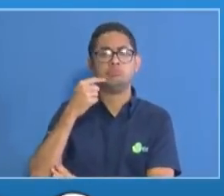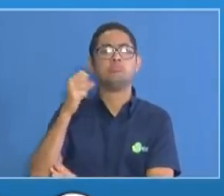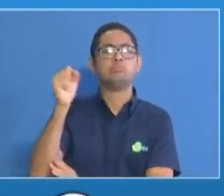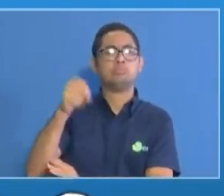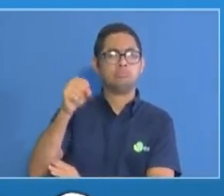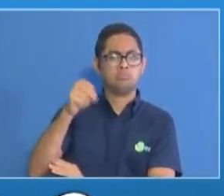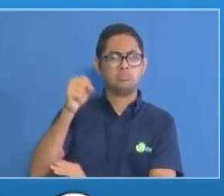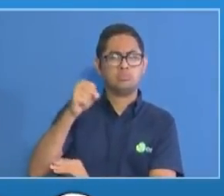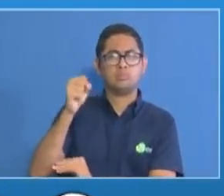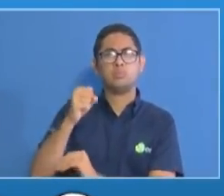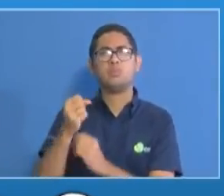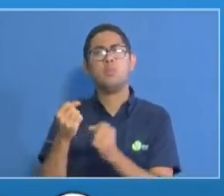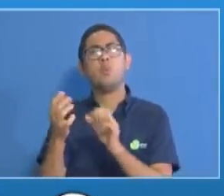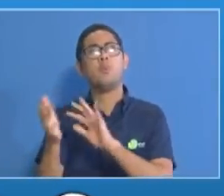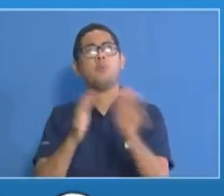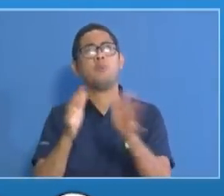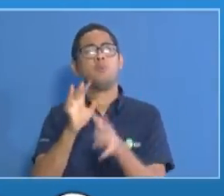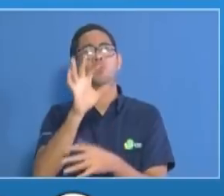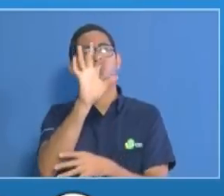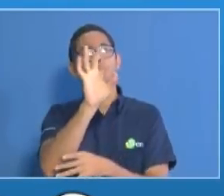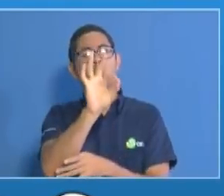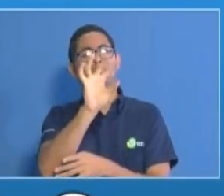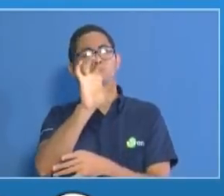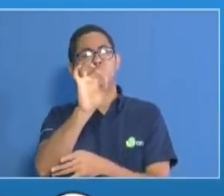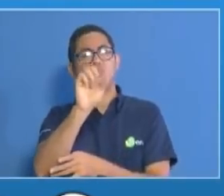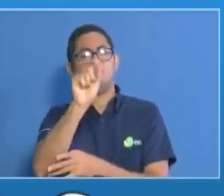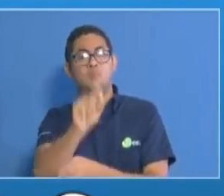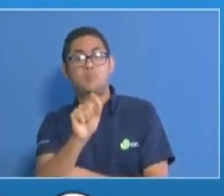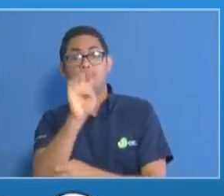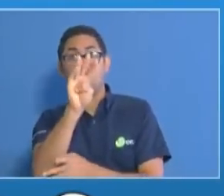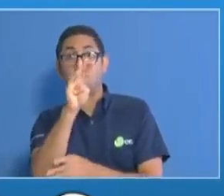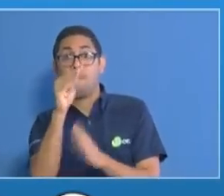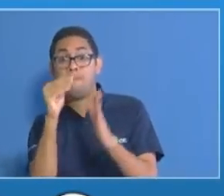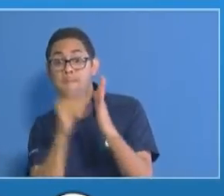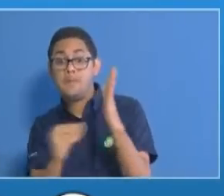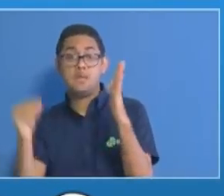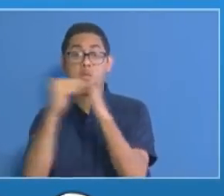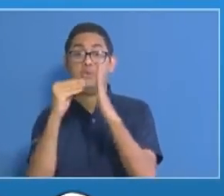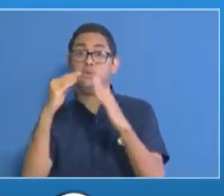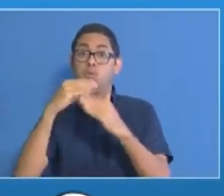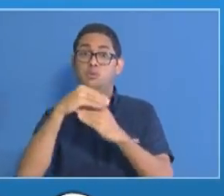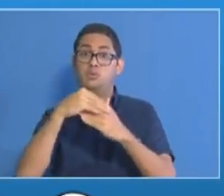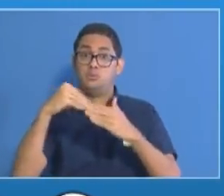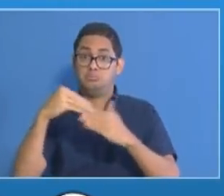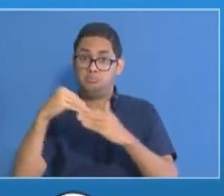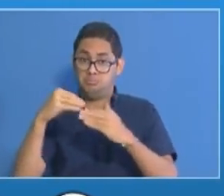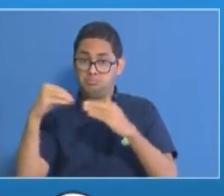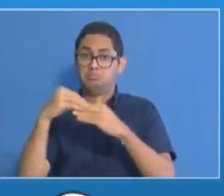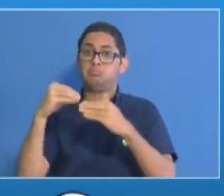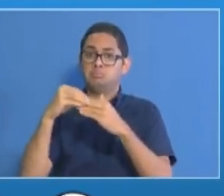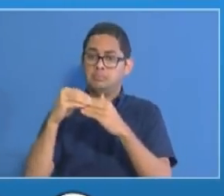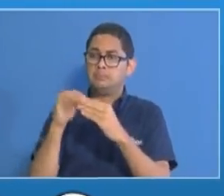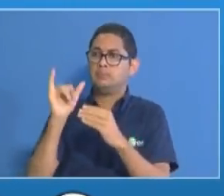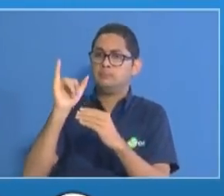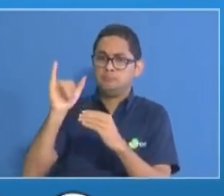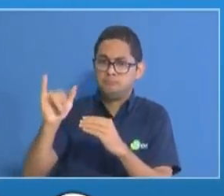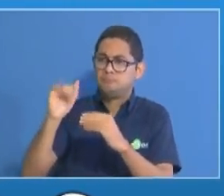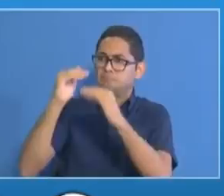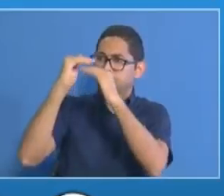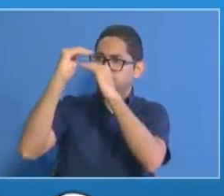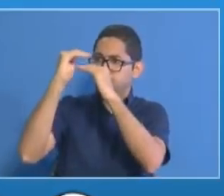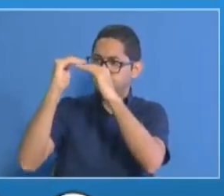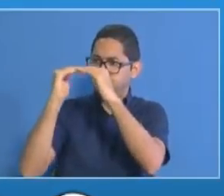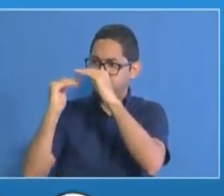por el orden de 98.4 millones de balboas en una serie de